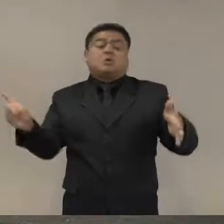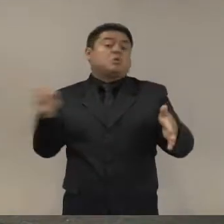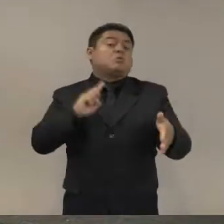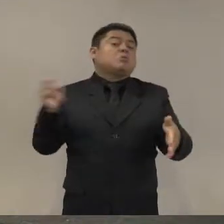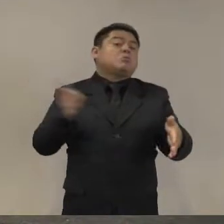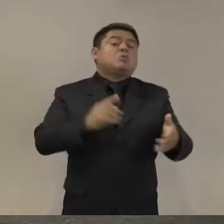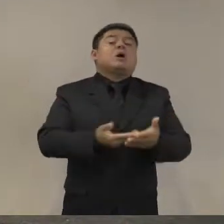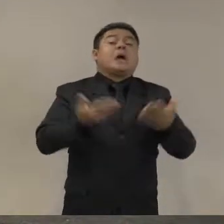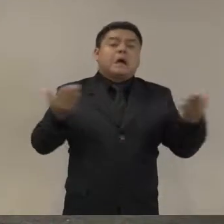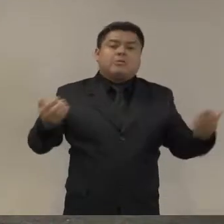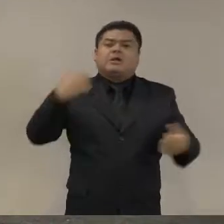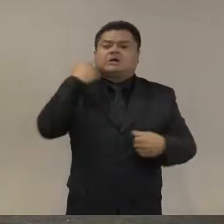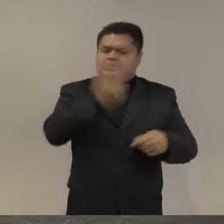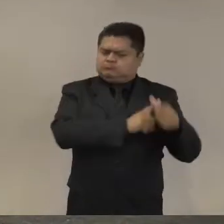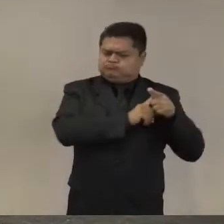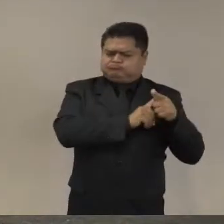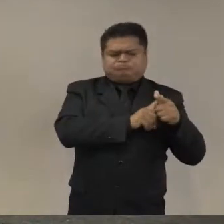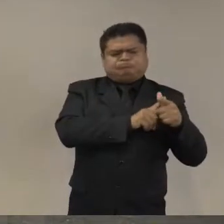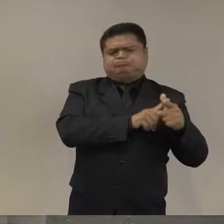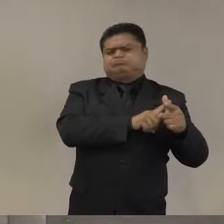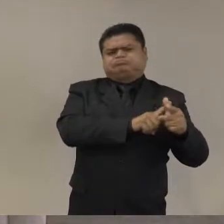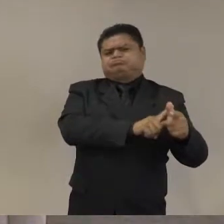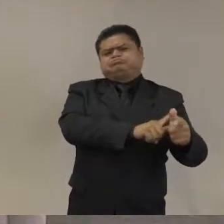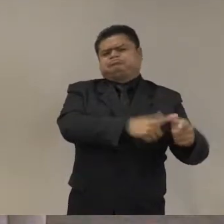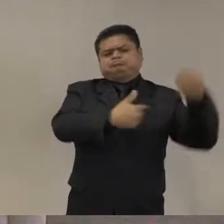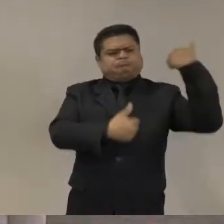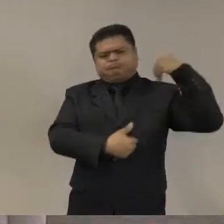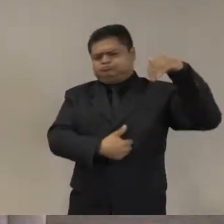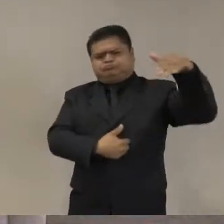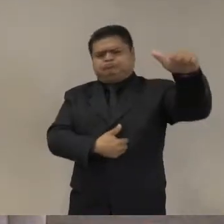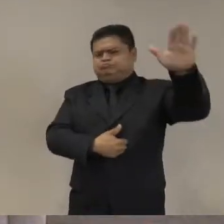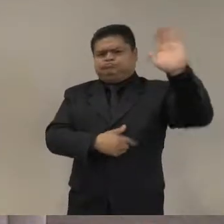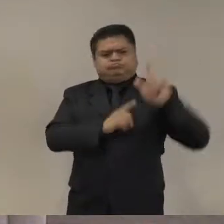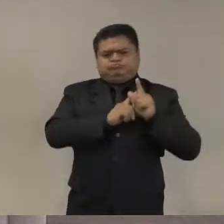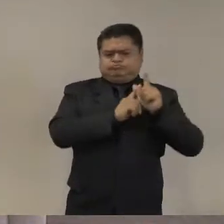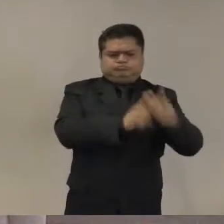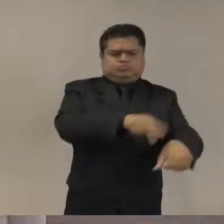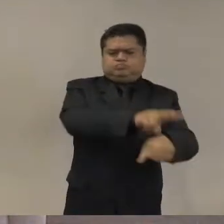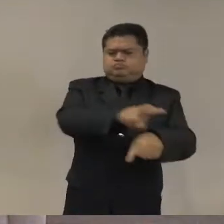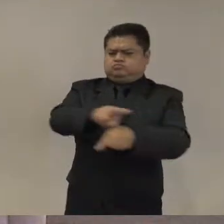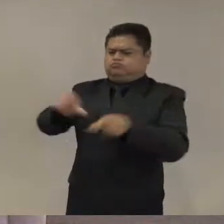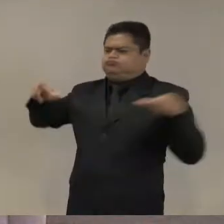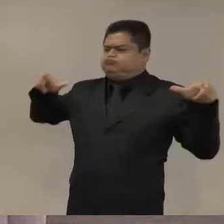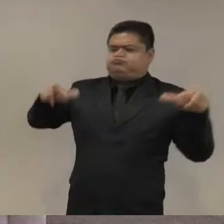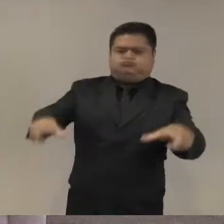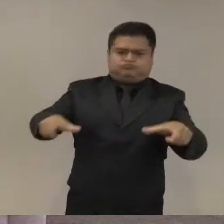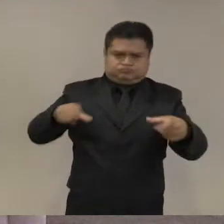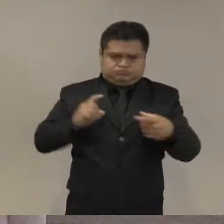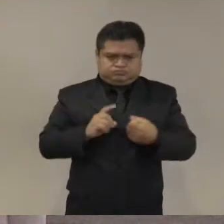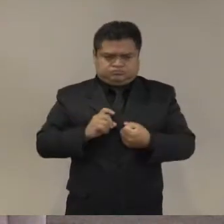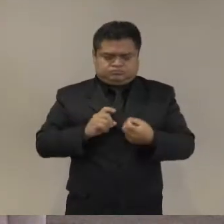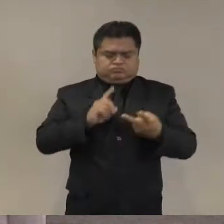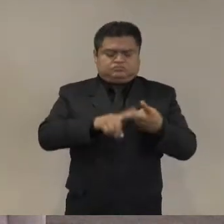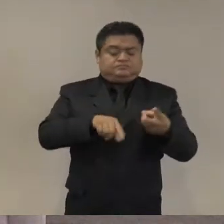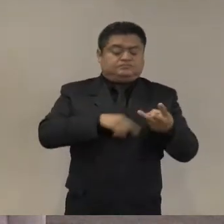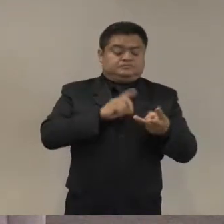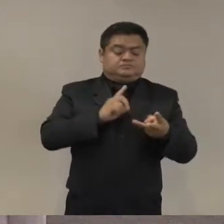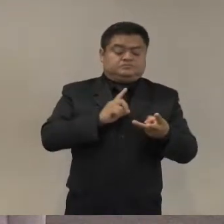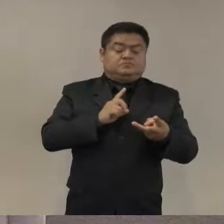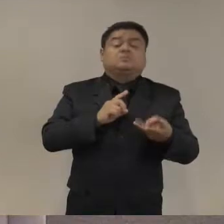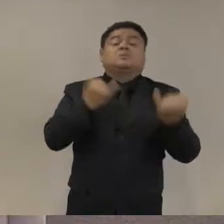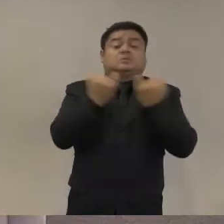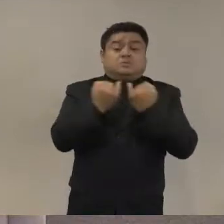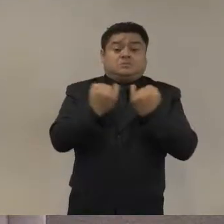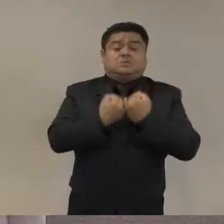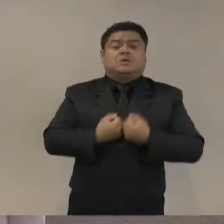que era más clara la excepcionalidad de su participación un segundo elemento que creo que es muy importante son las valoraciones políticas